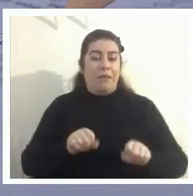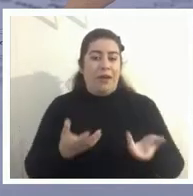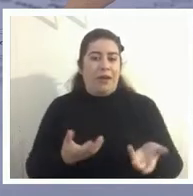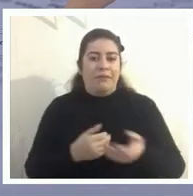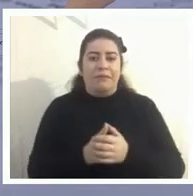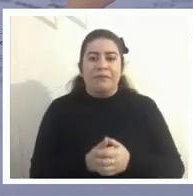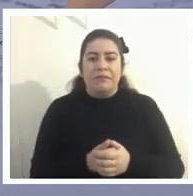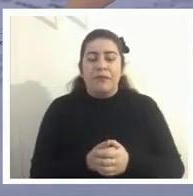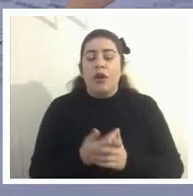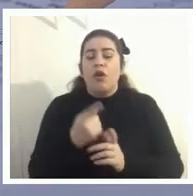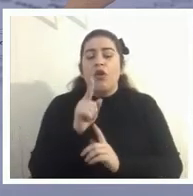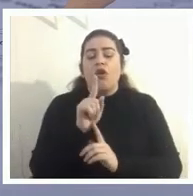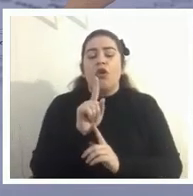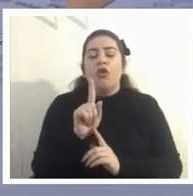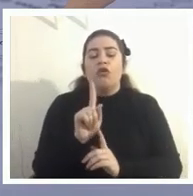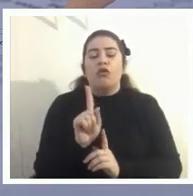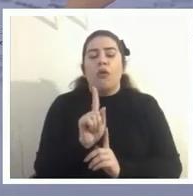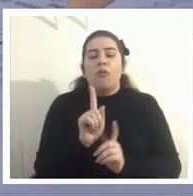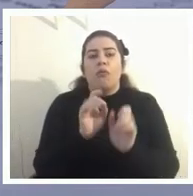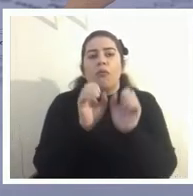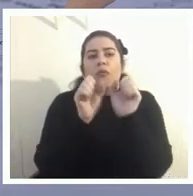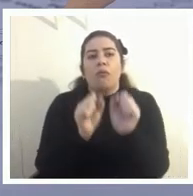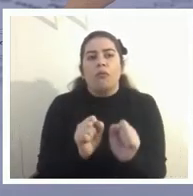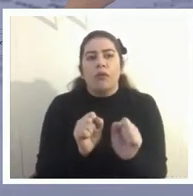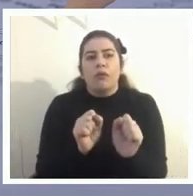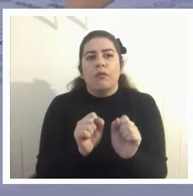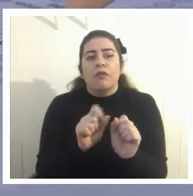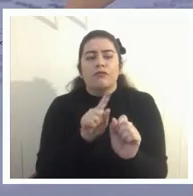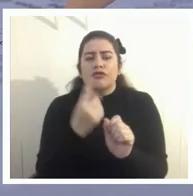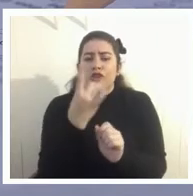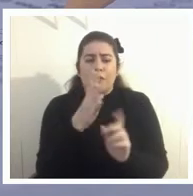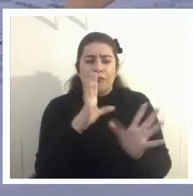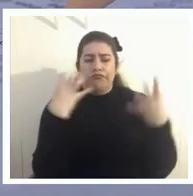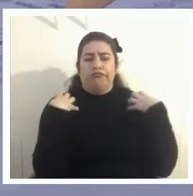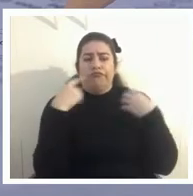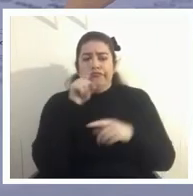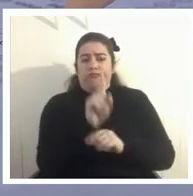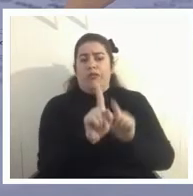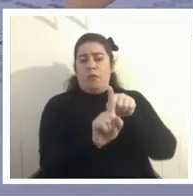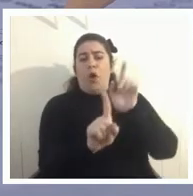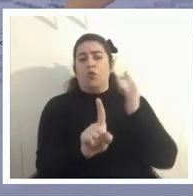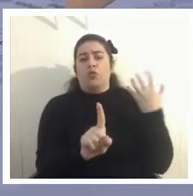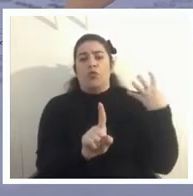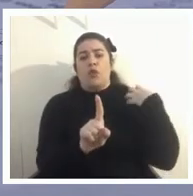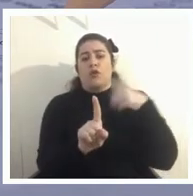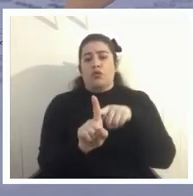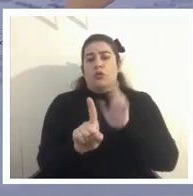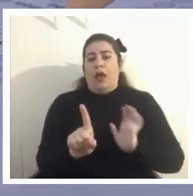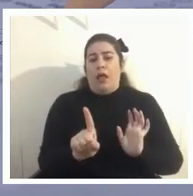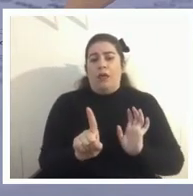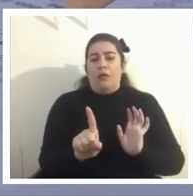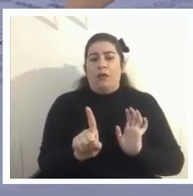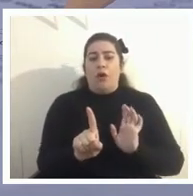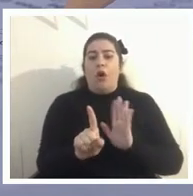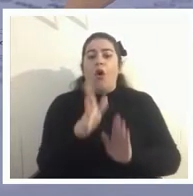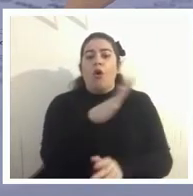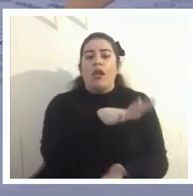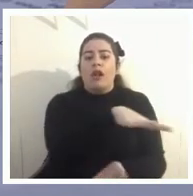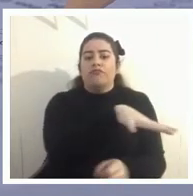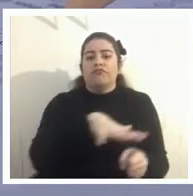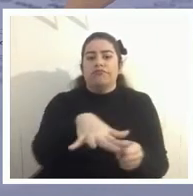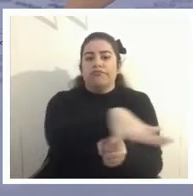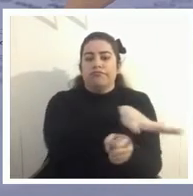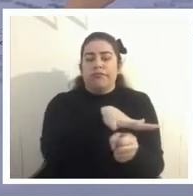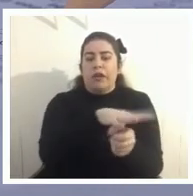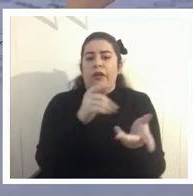es que podemos hacer responsables ciertas personas de ciertos resultados o de las condiciones en que se